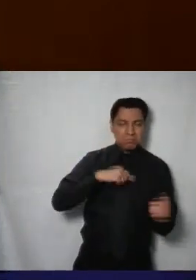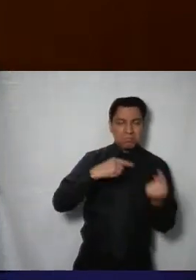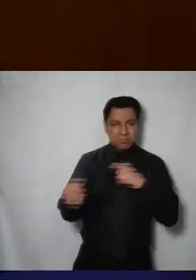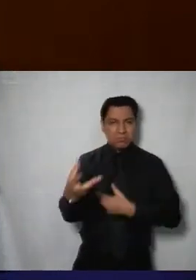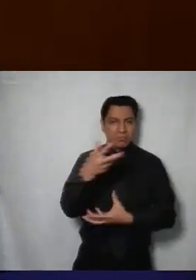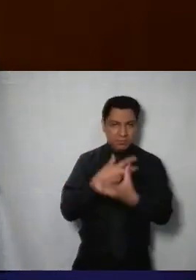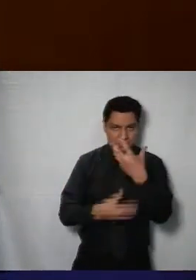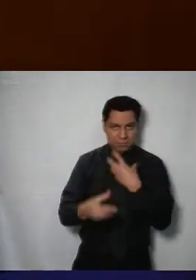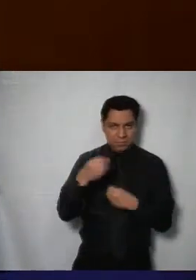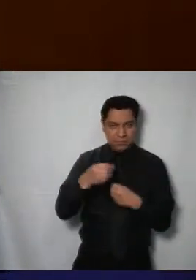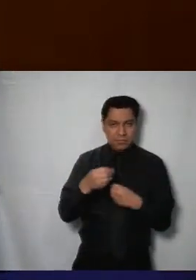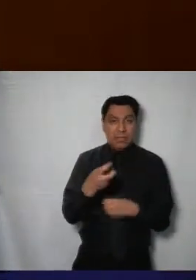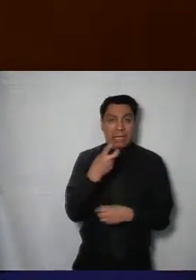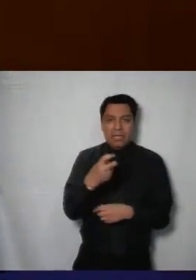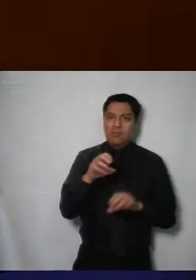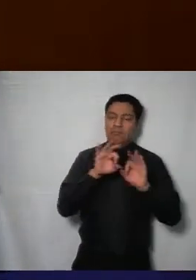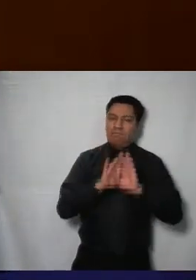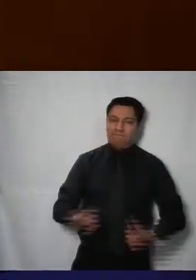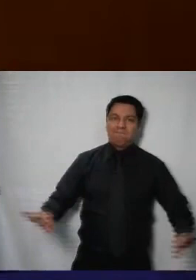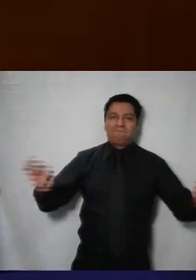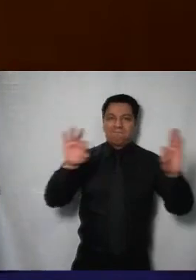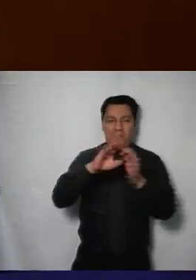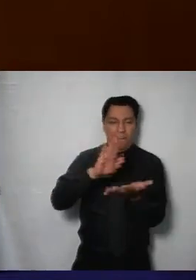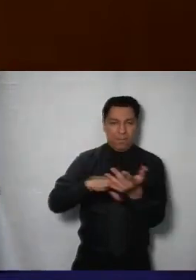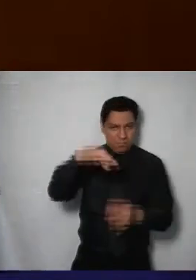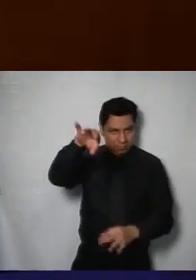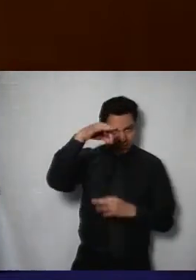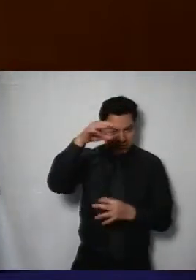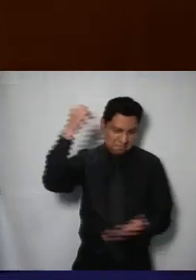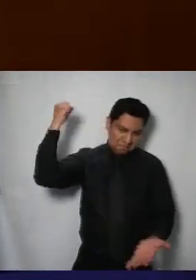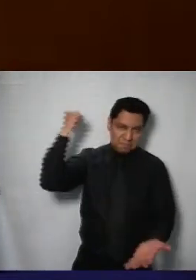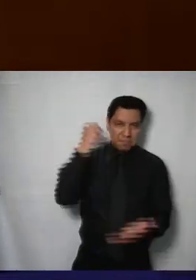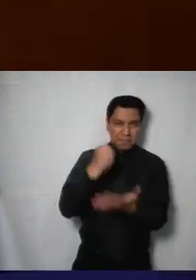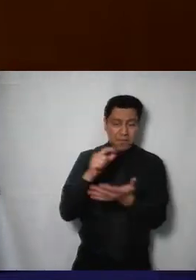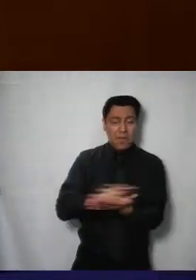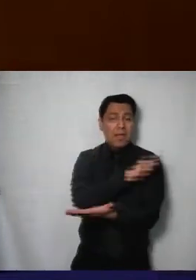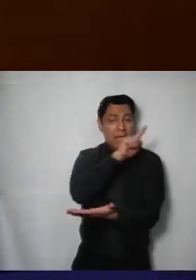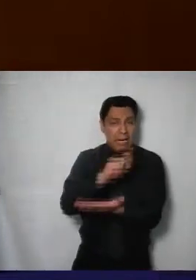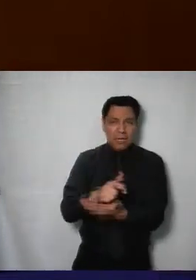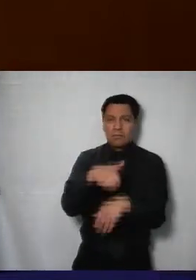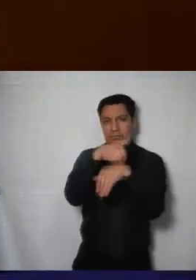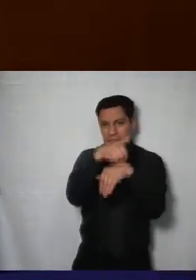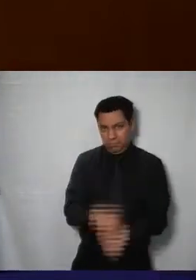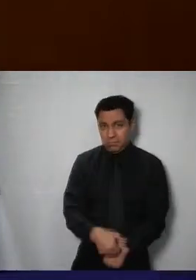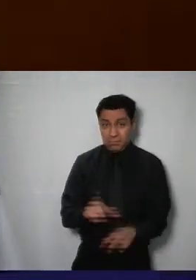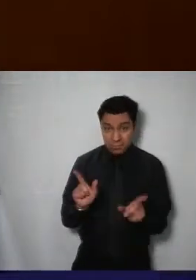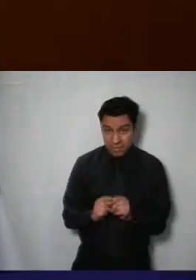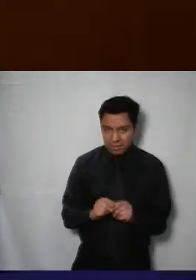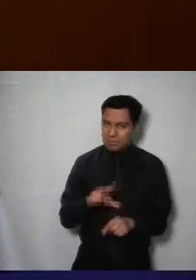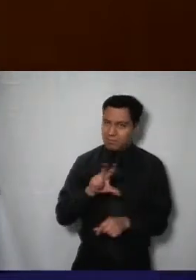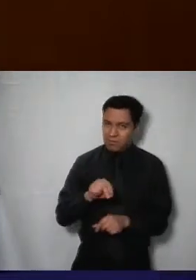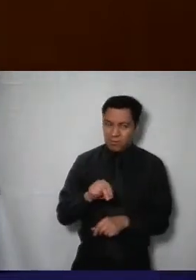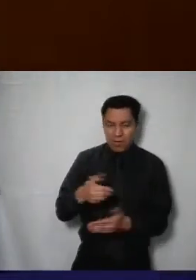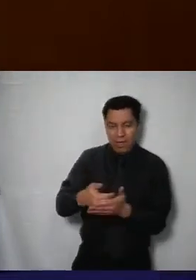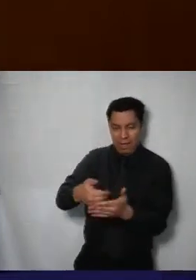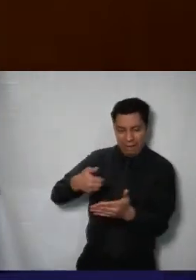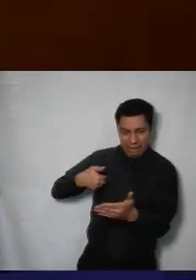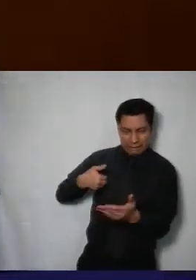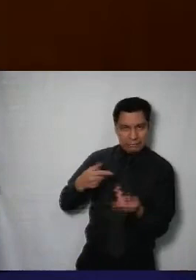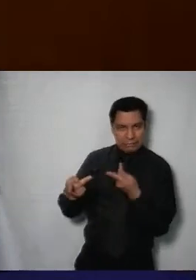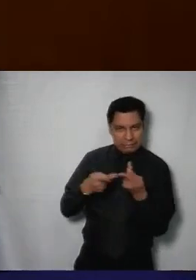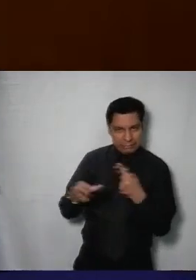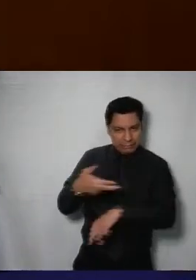resulta relevante emitir este documento pues no sólo cumplimos lo que la ley nos mandata sino que se planeó